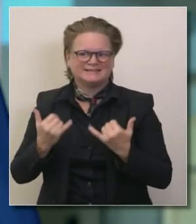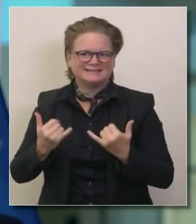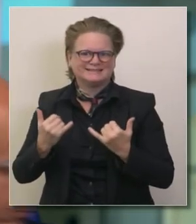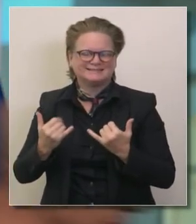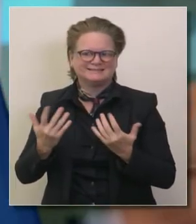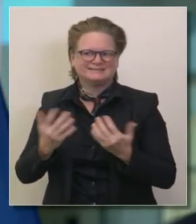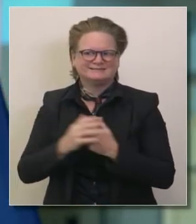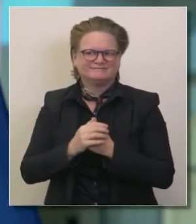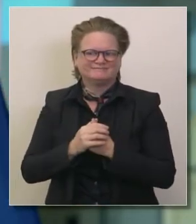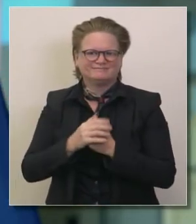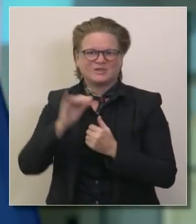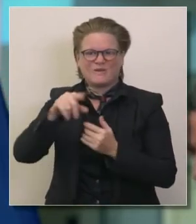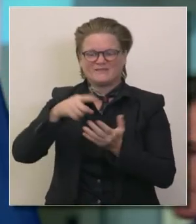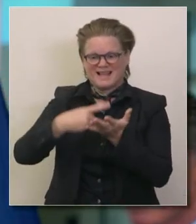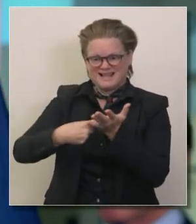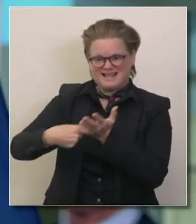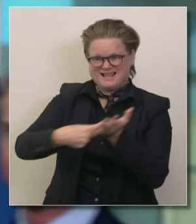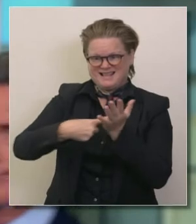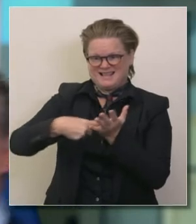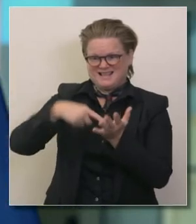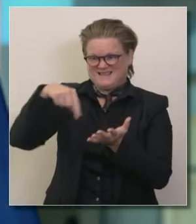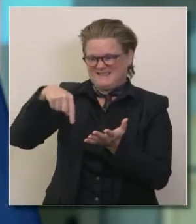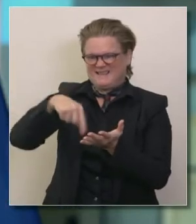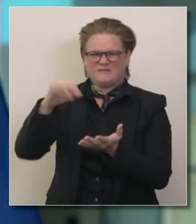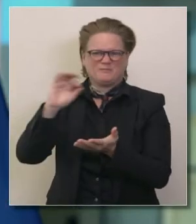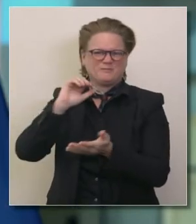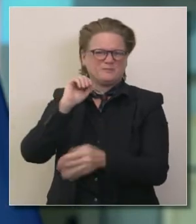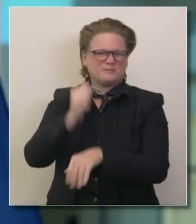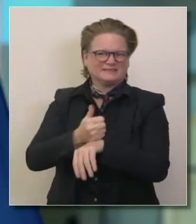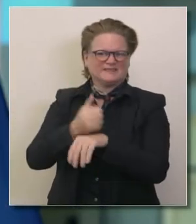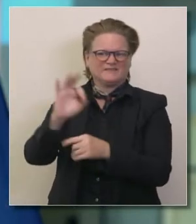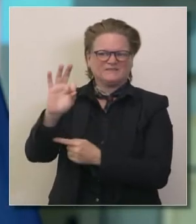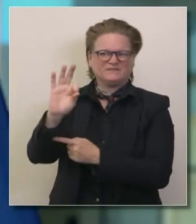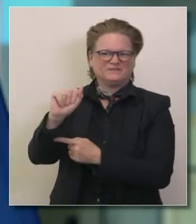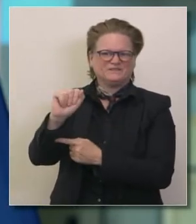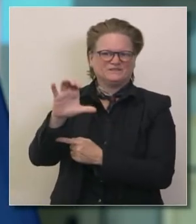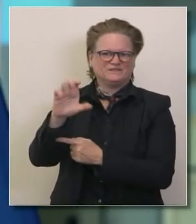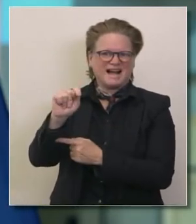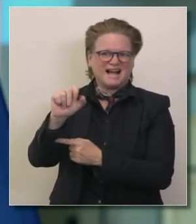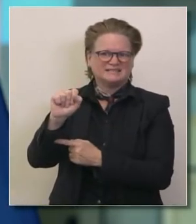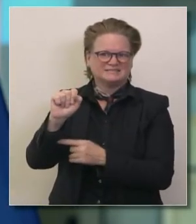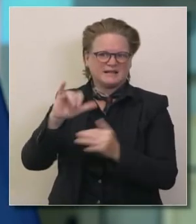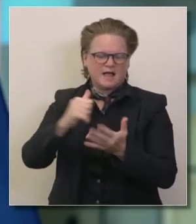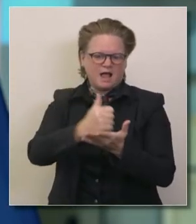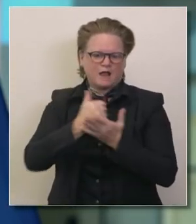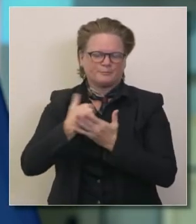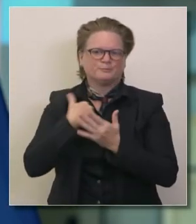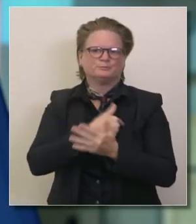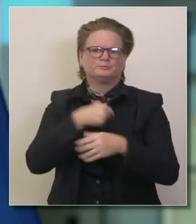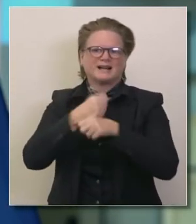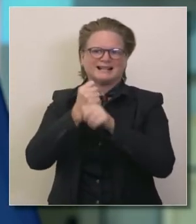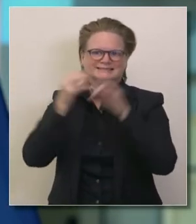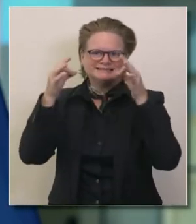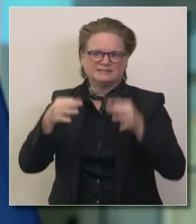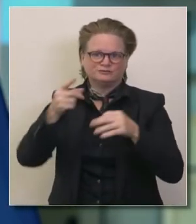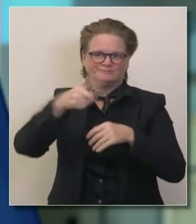eso es que expedimos la orden de mantenerse en casa regionalmente como lo hemos hecho gracias su siguiente pregunta por favor